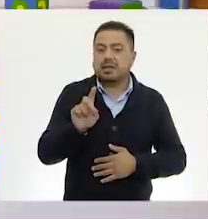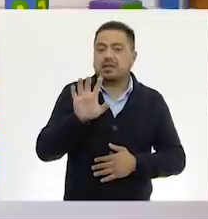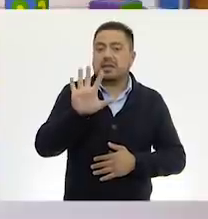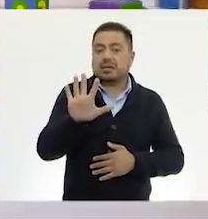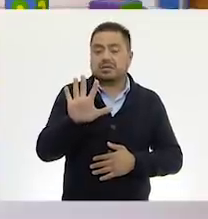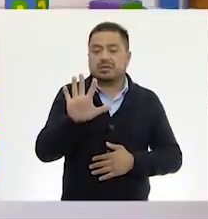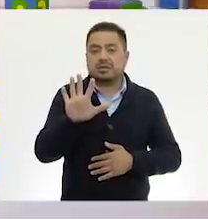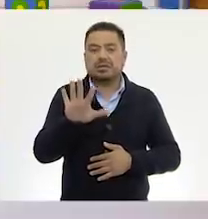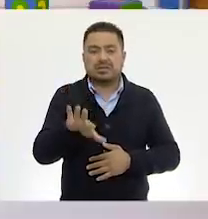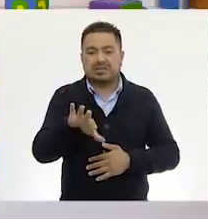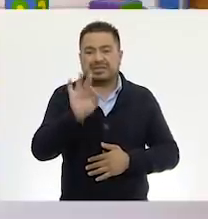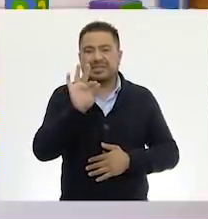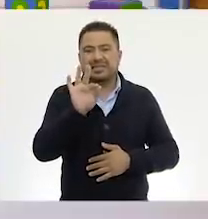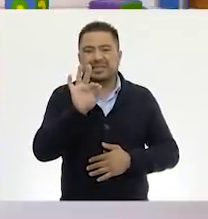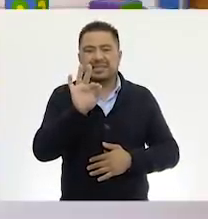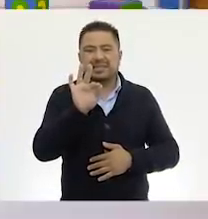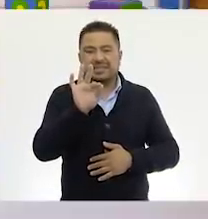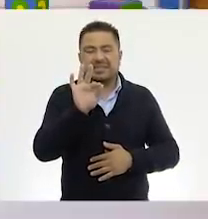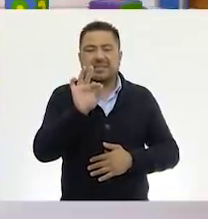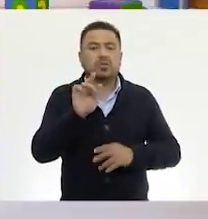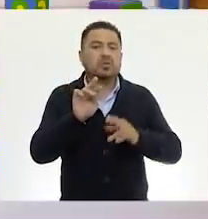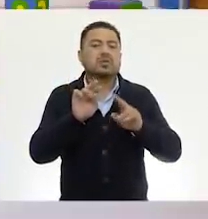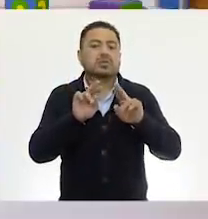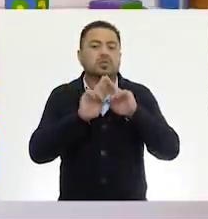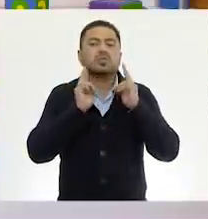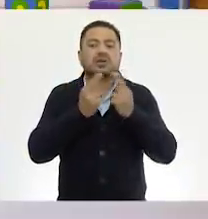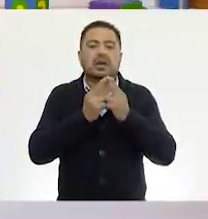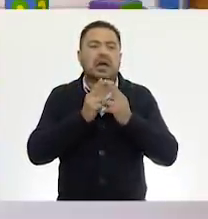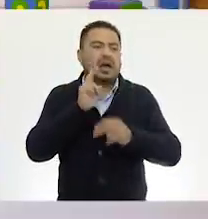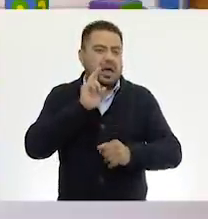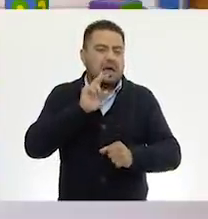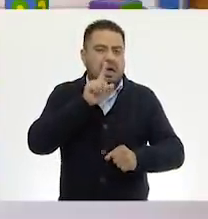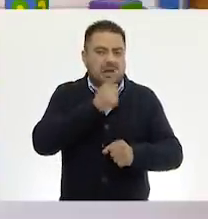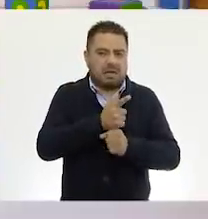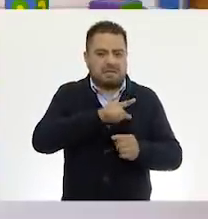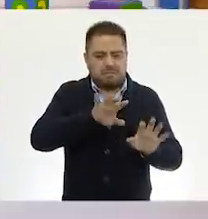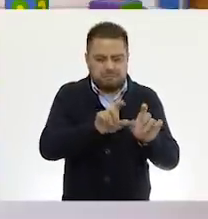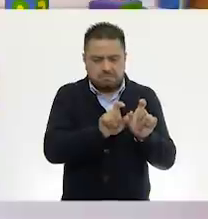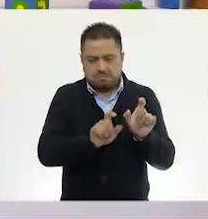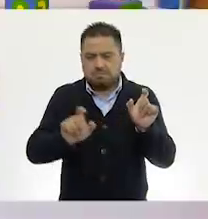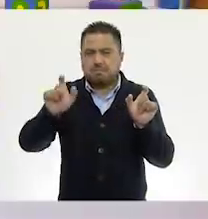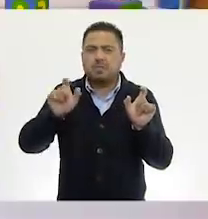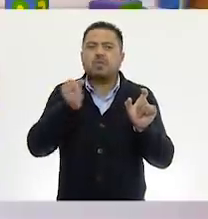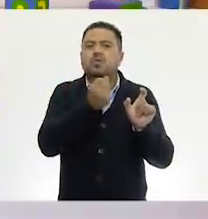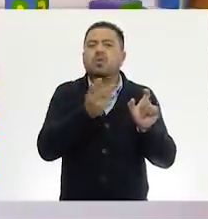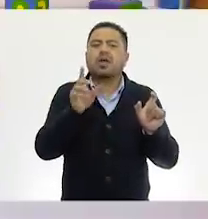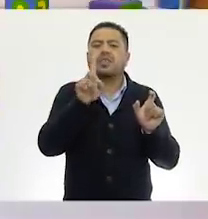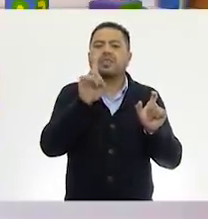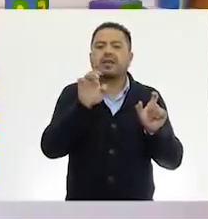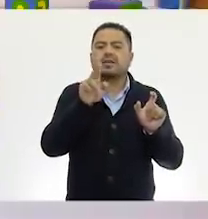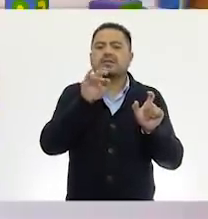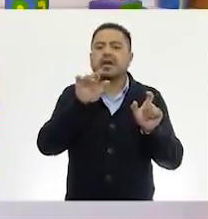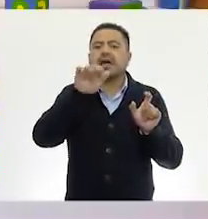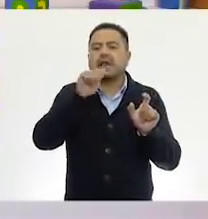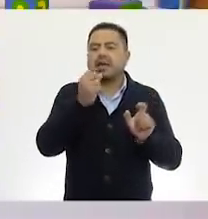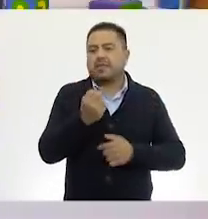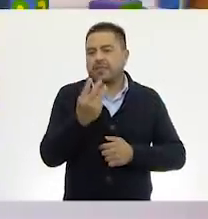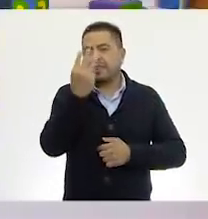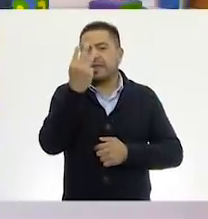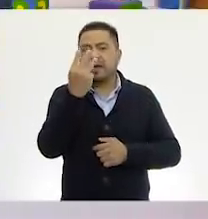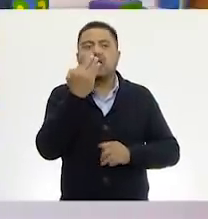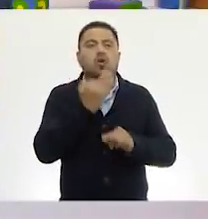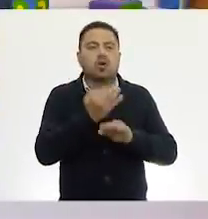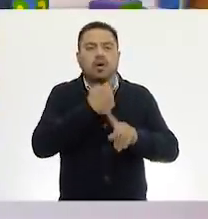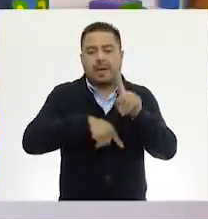O sea, tomando las decenas y las unidades, 35. Vamos a descomprimirlo. ¿Cuántas decenas? Tres. Entonces, se